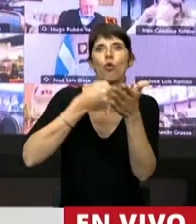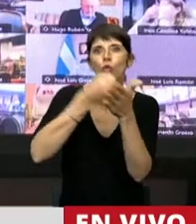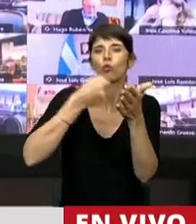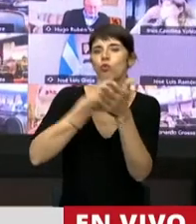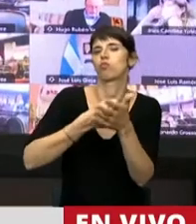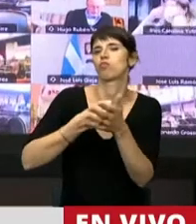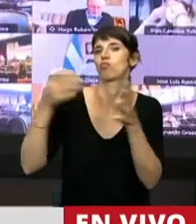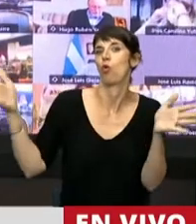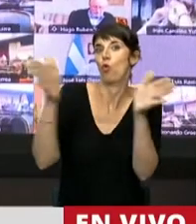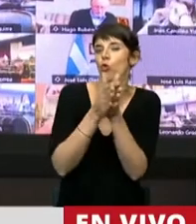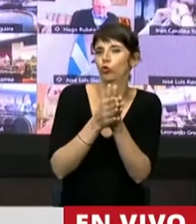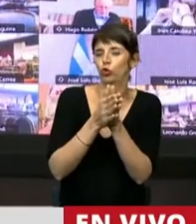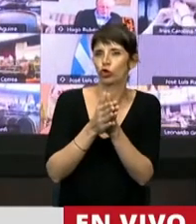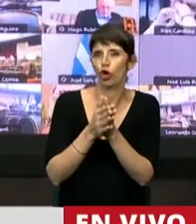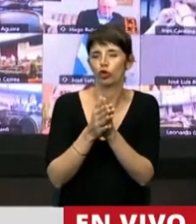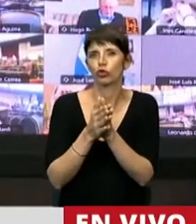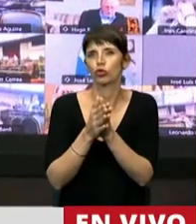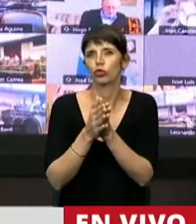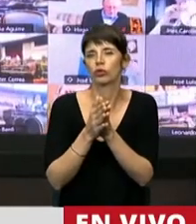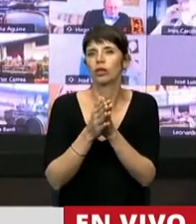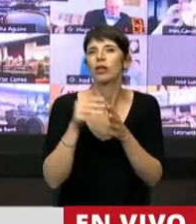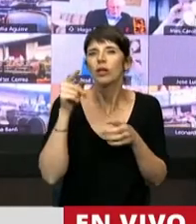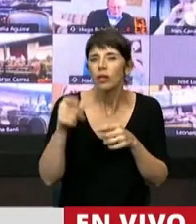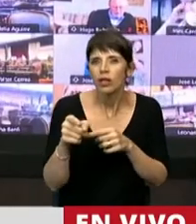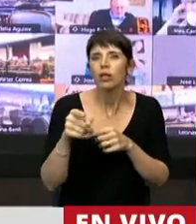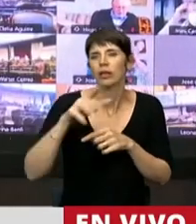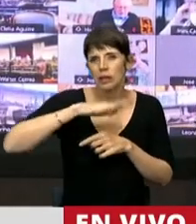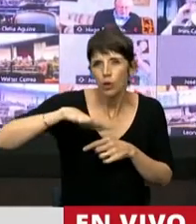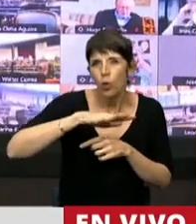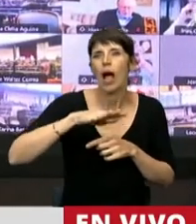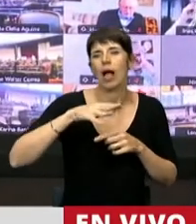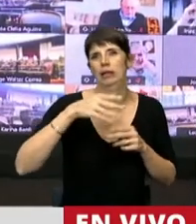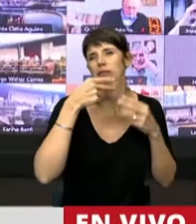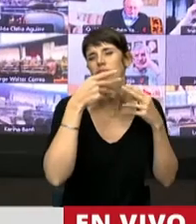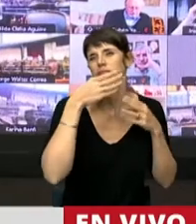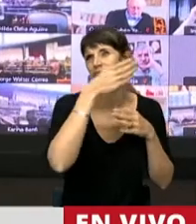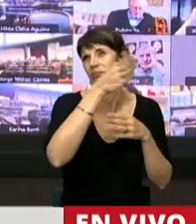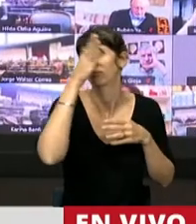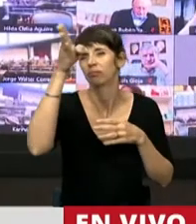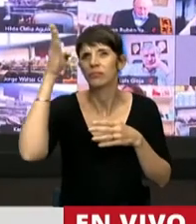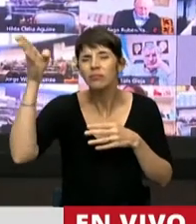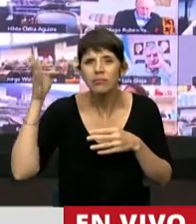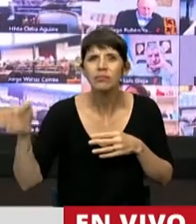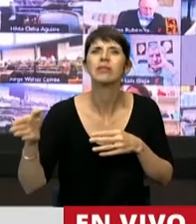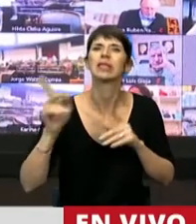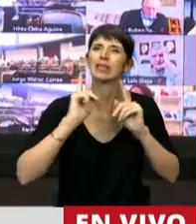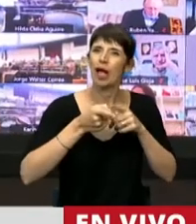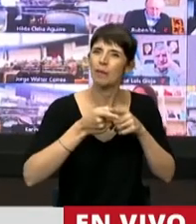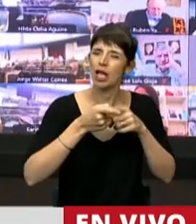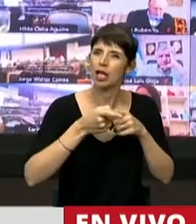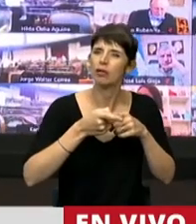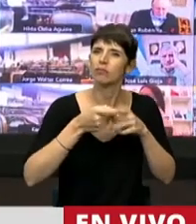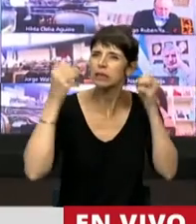andar y desandar los caminos y tuvo que llevar a proclamar, estuvo a frente de la milicia,